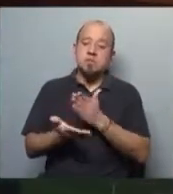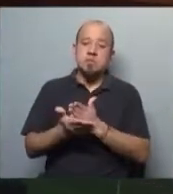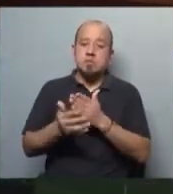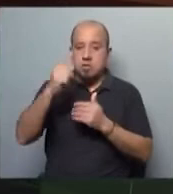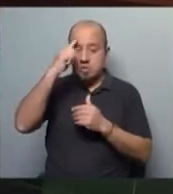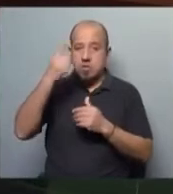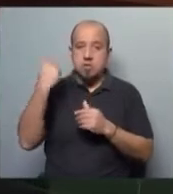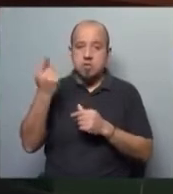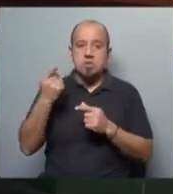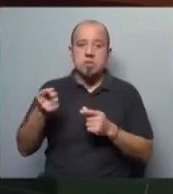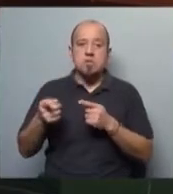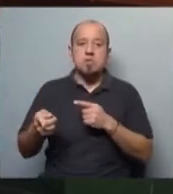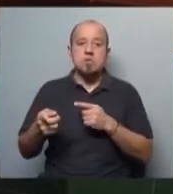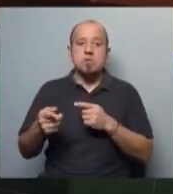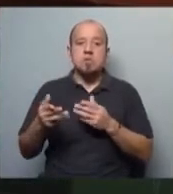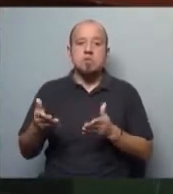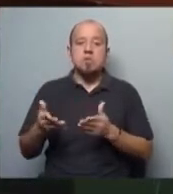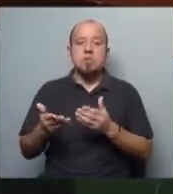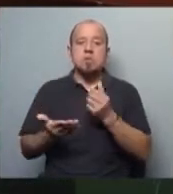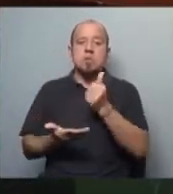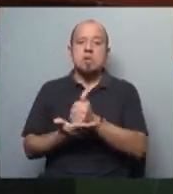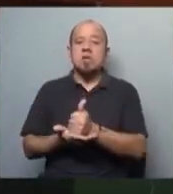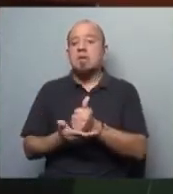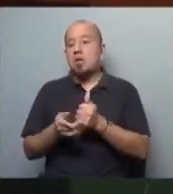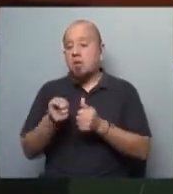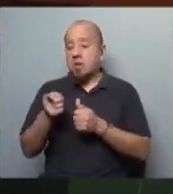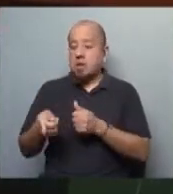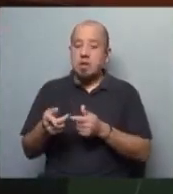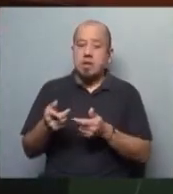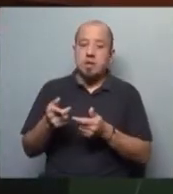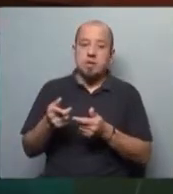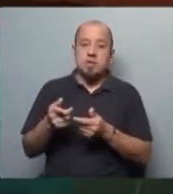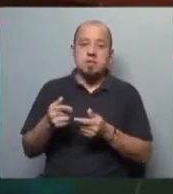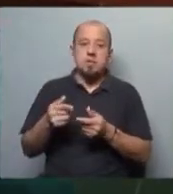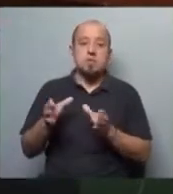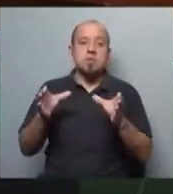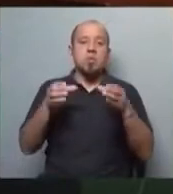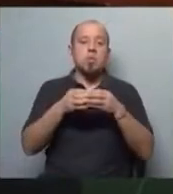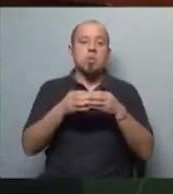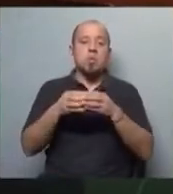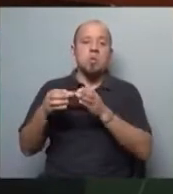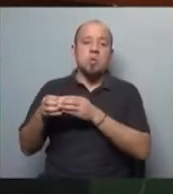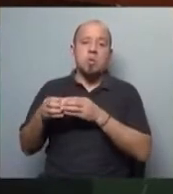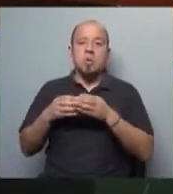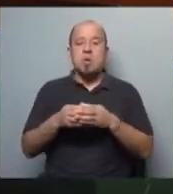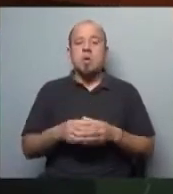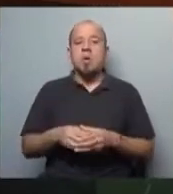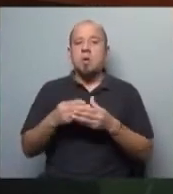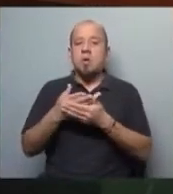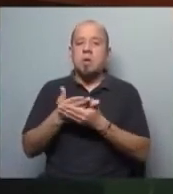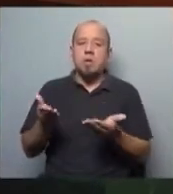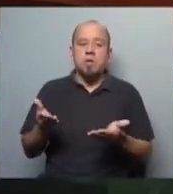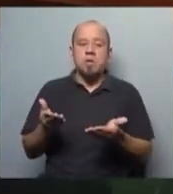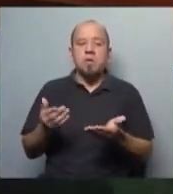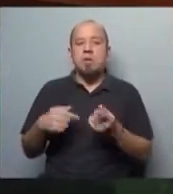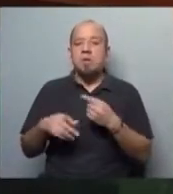y de esas presencias de las misiones, con todos los nombres, estabilización, la minustad, todas